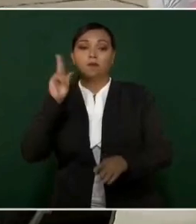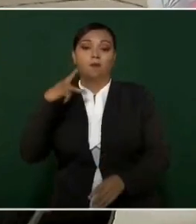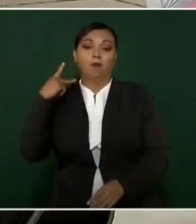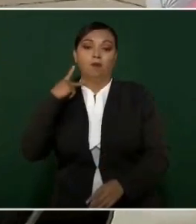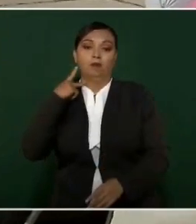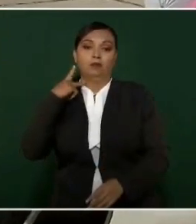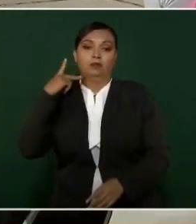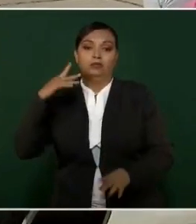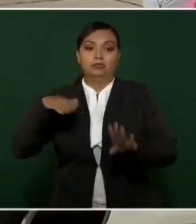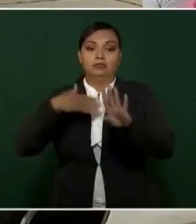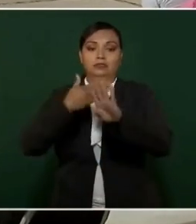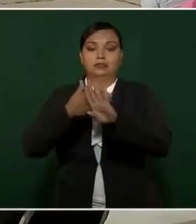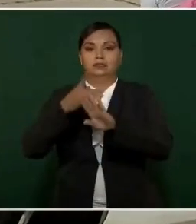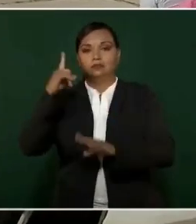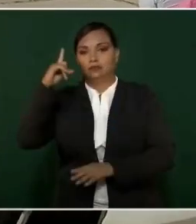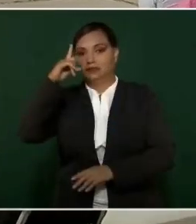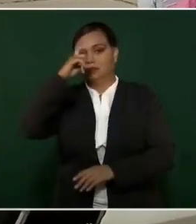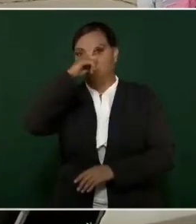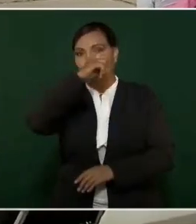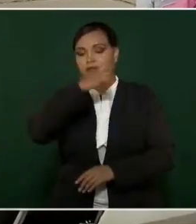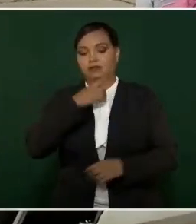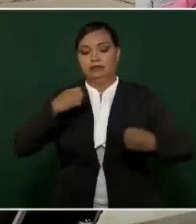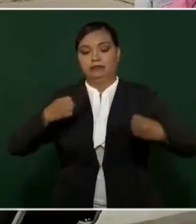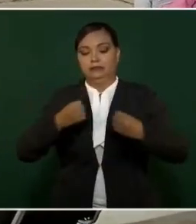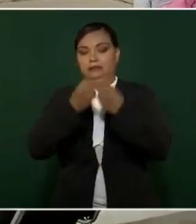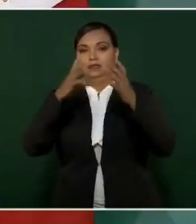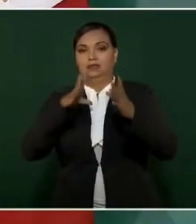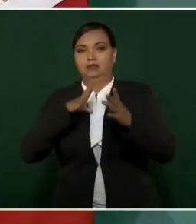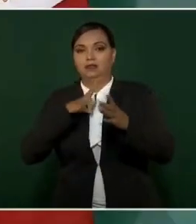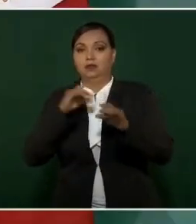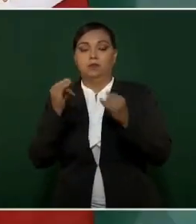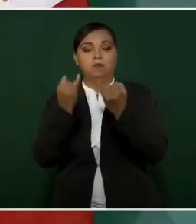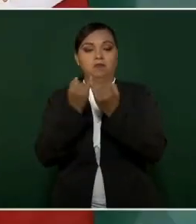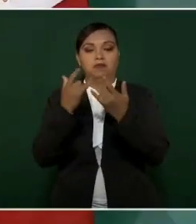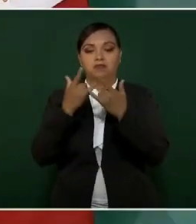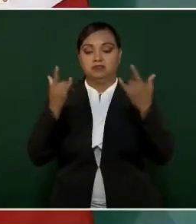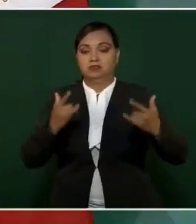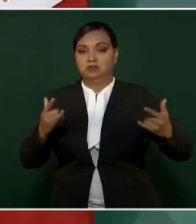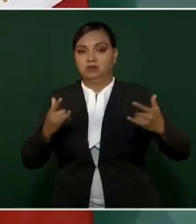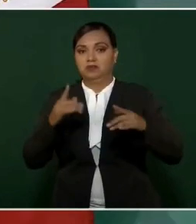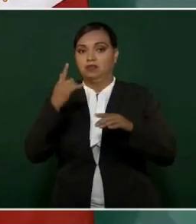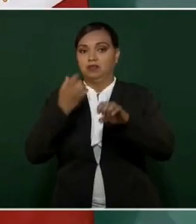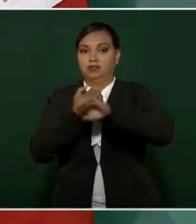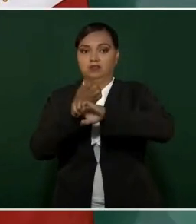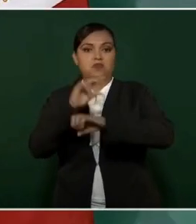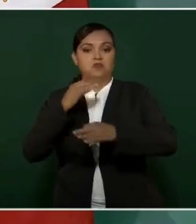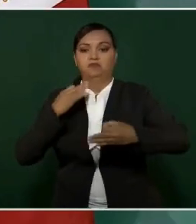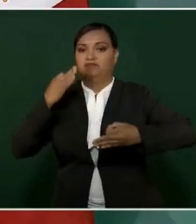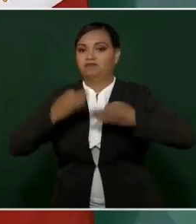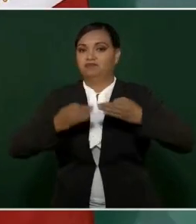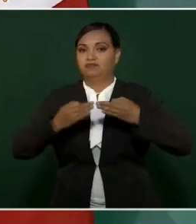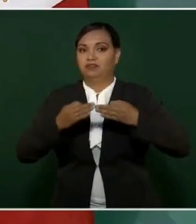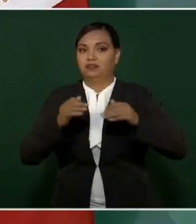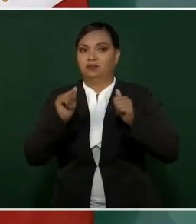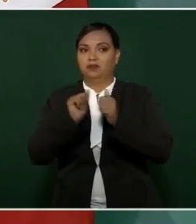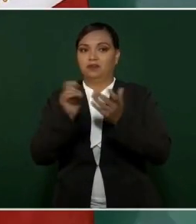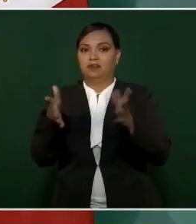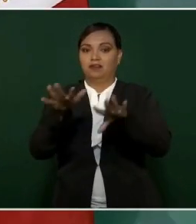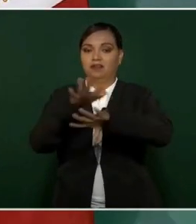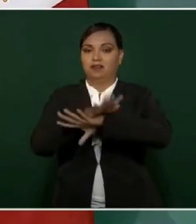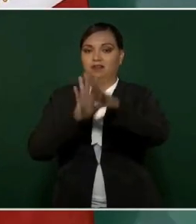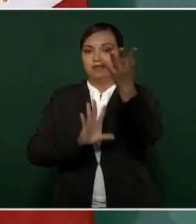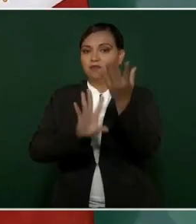difícil y yo diría inédita en la historia reciente del estado que no ha terminado ni con el relevo